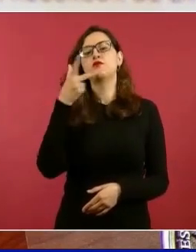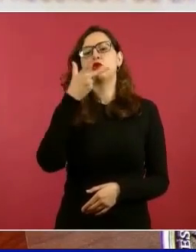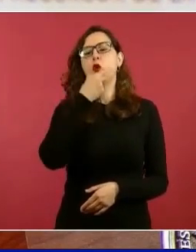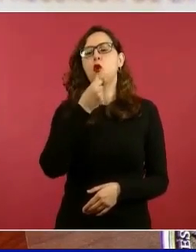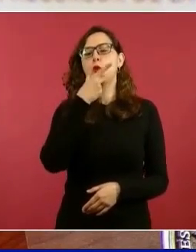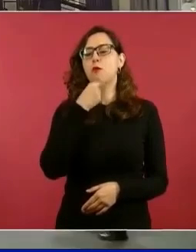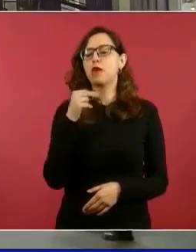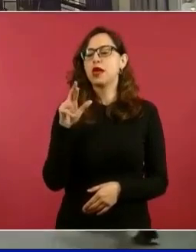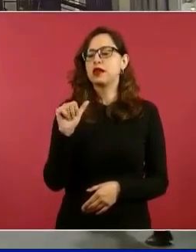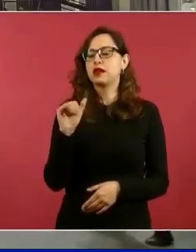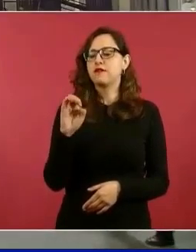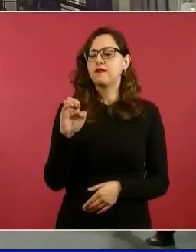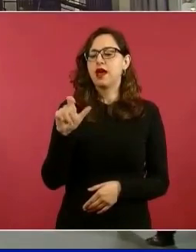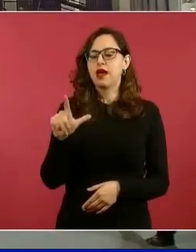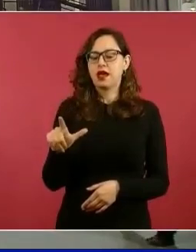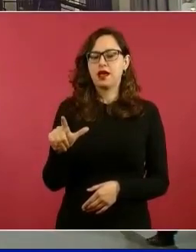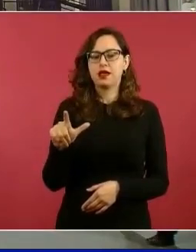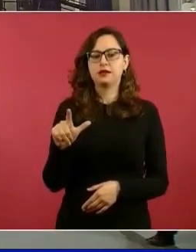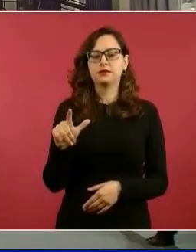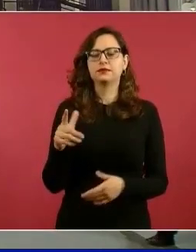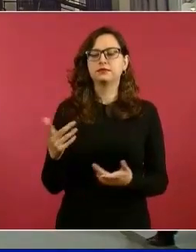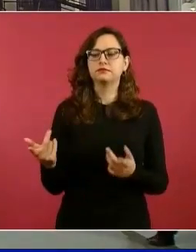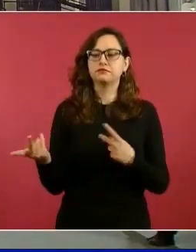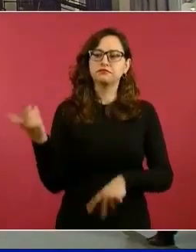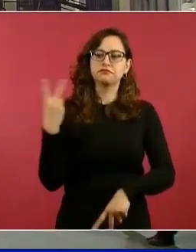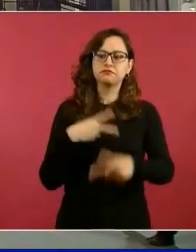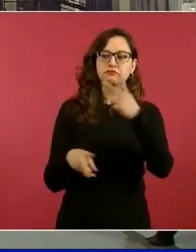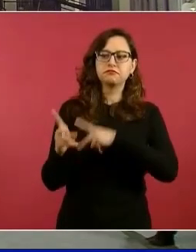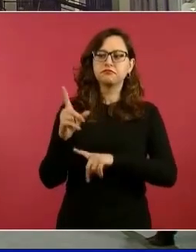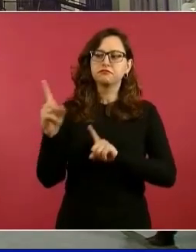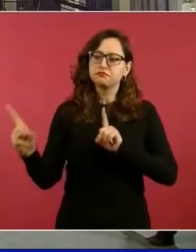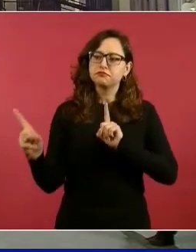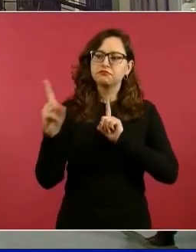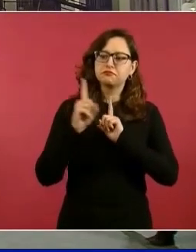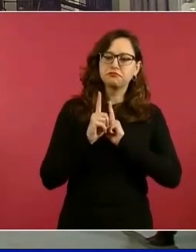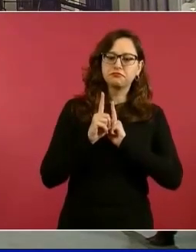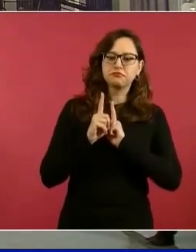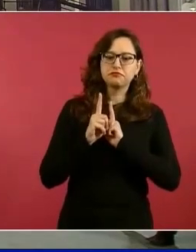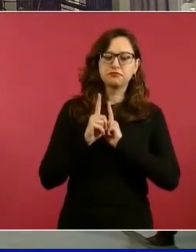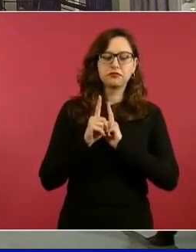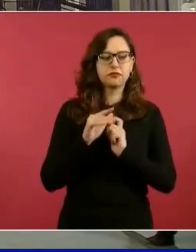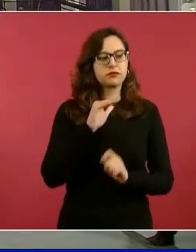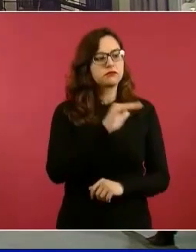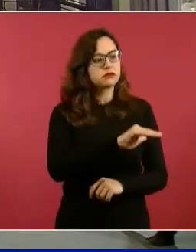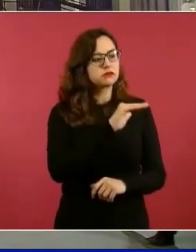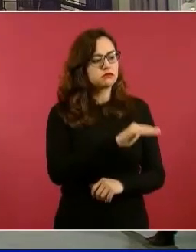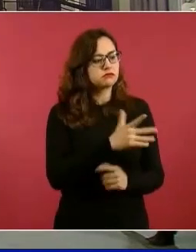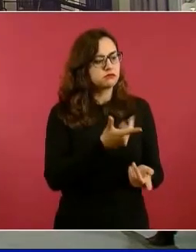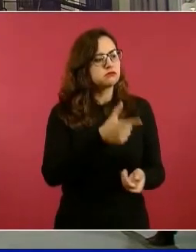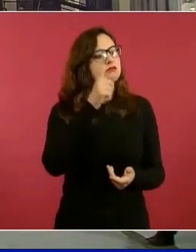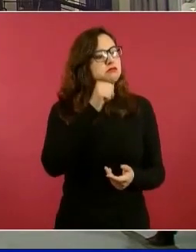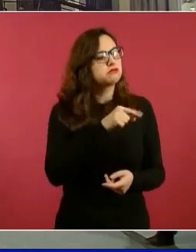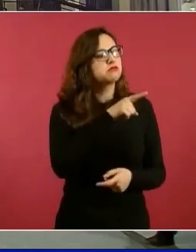porque necesitaba hacer mi discurso